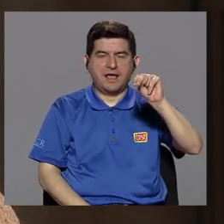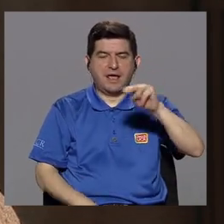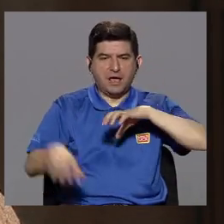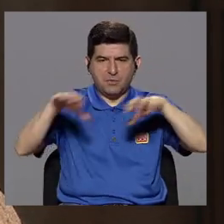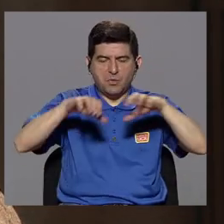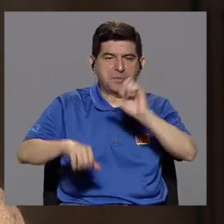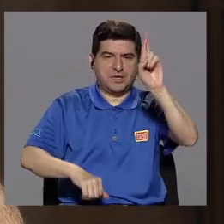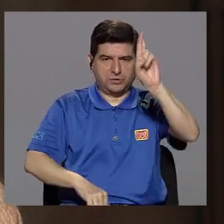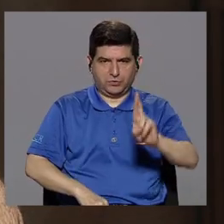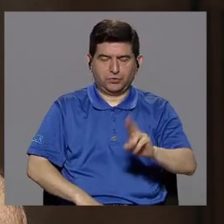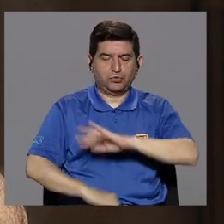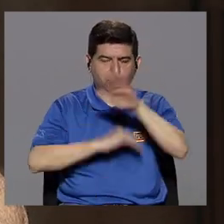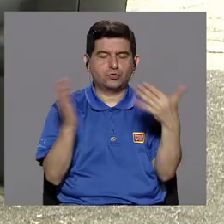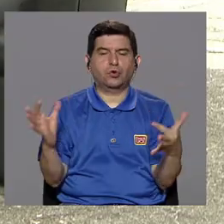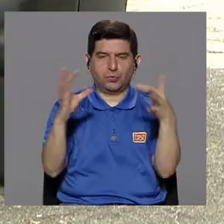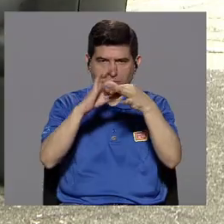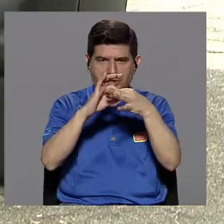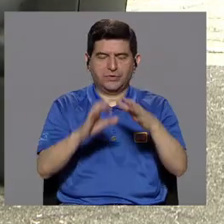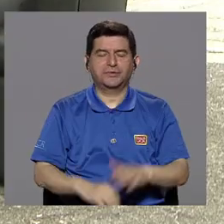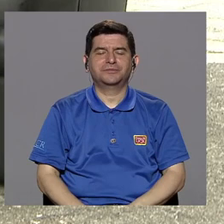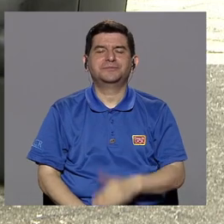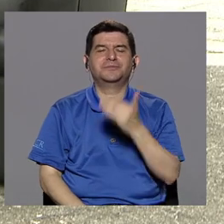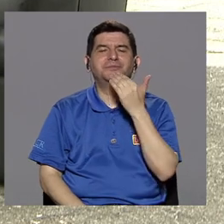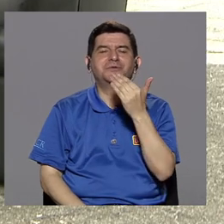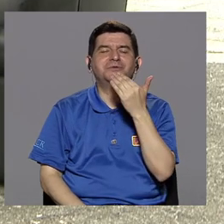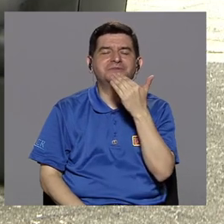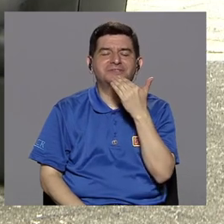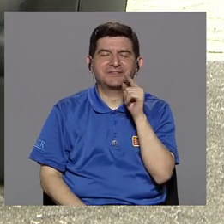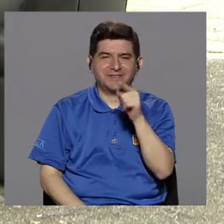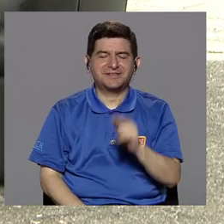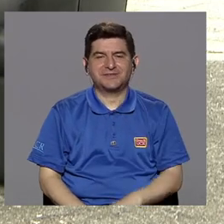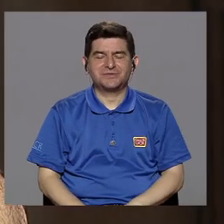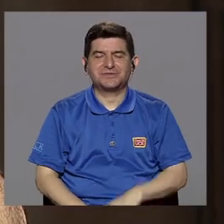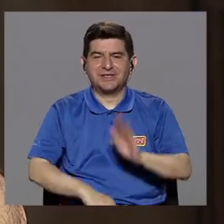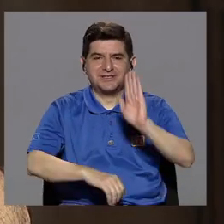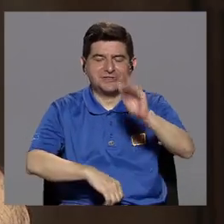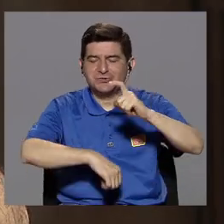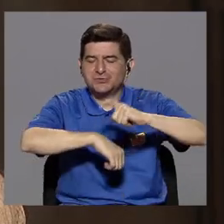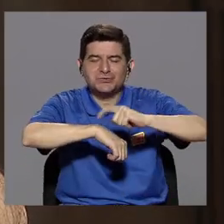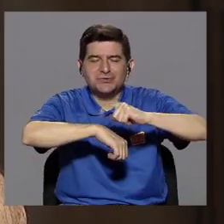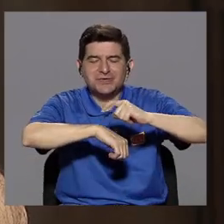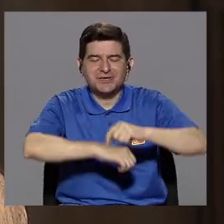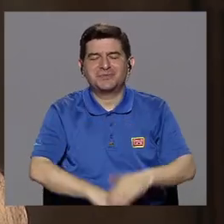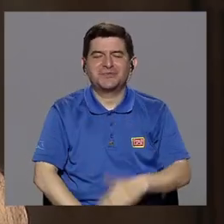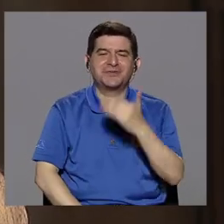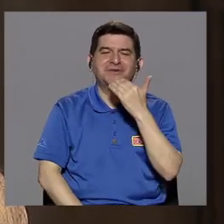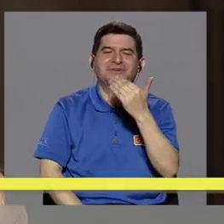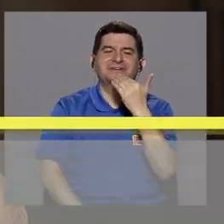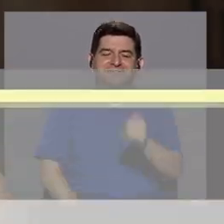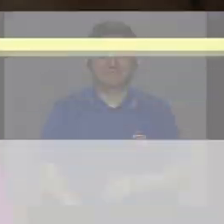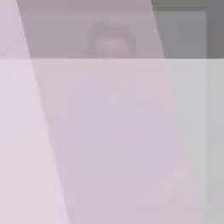todo pegadito. Bueno, muchísimas gracias por su espacio, su tiempo, Gerardo. Gracias. A la orden.